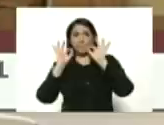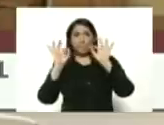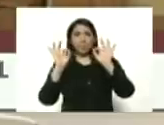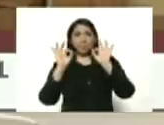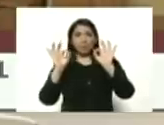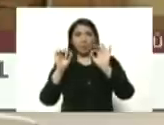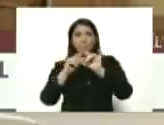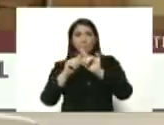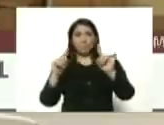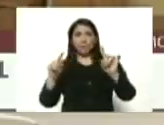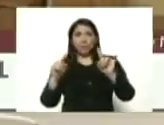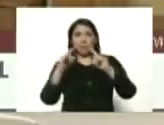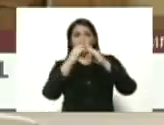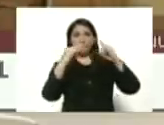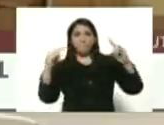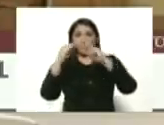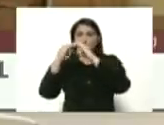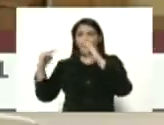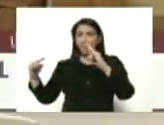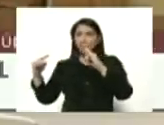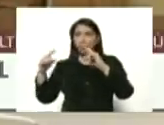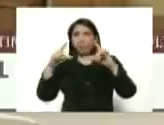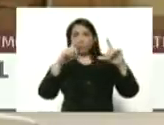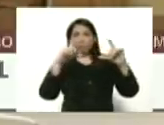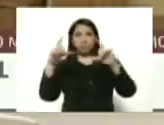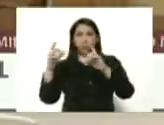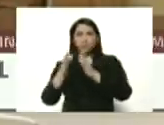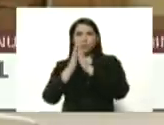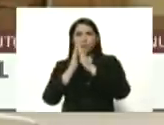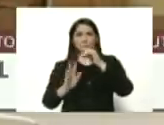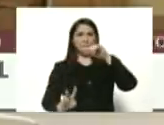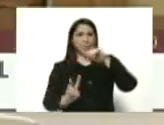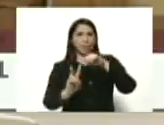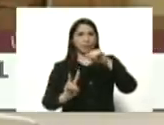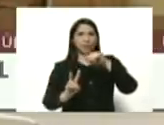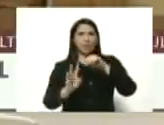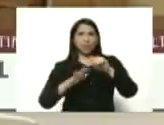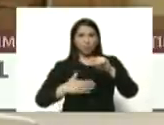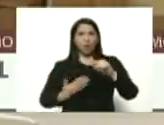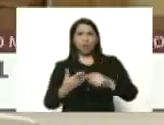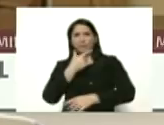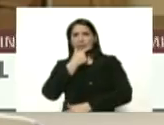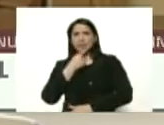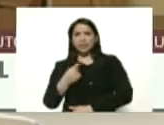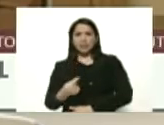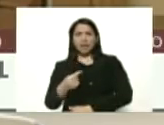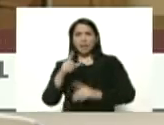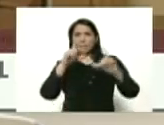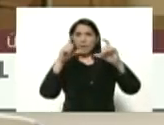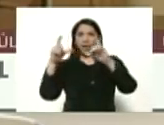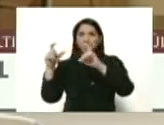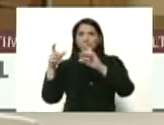hay imágenes que tenemos no sé si BTV puede facilitarnos esas imágenes de la llegada de estos de estas carpas